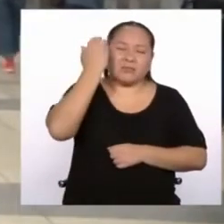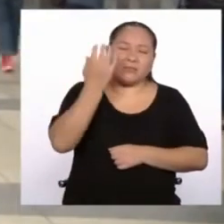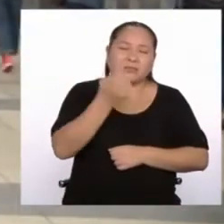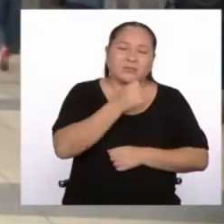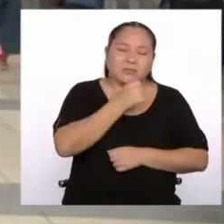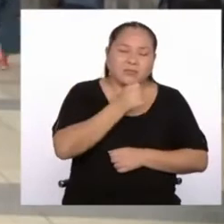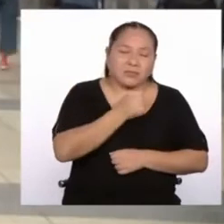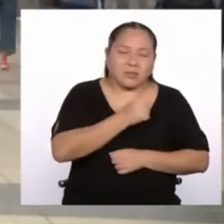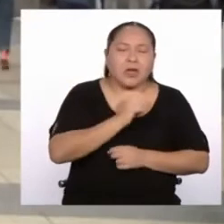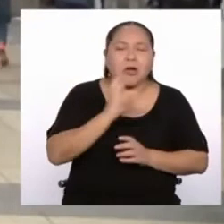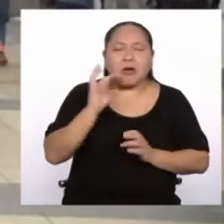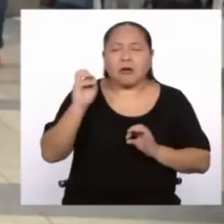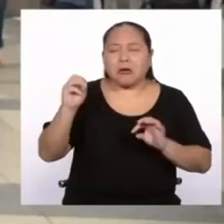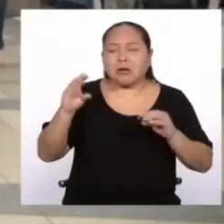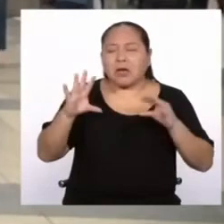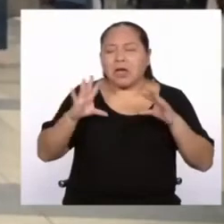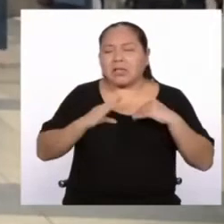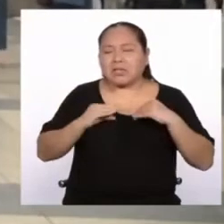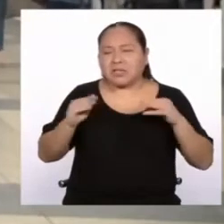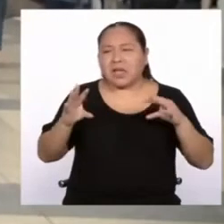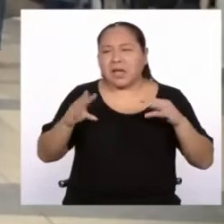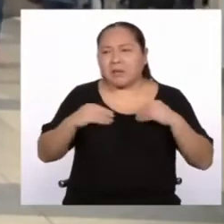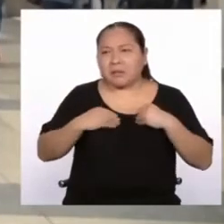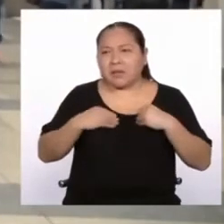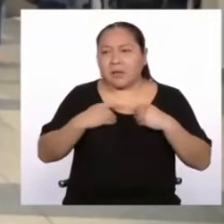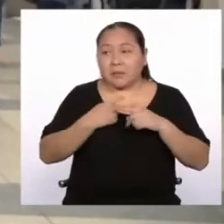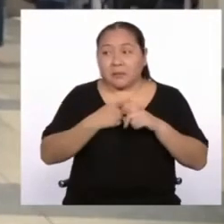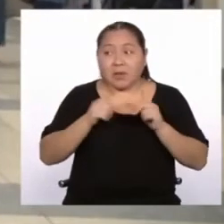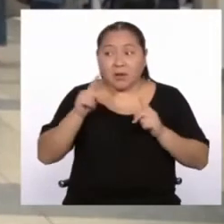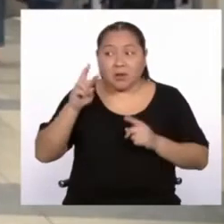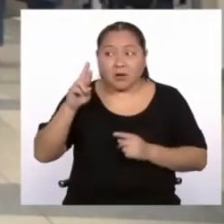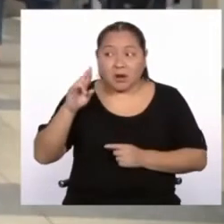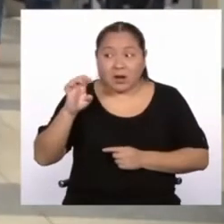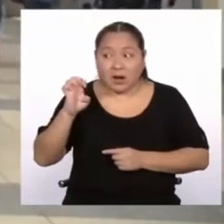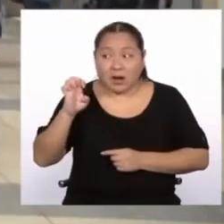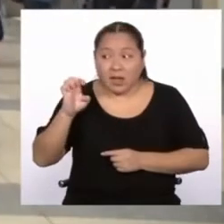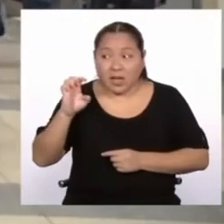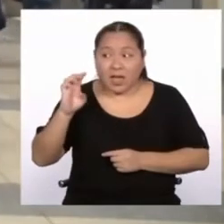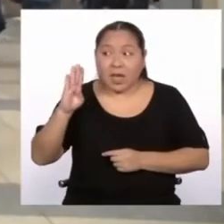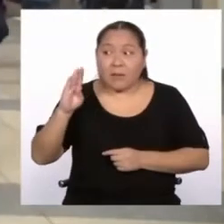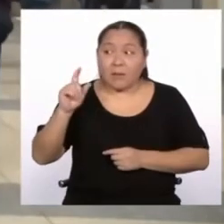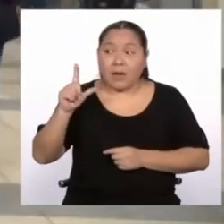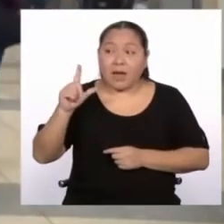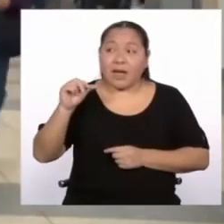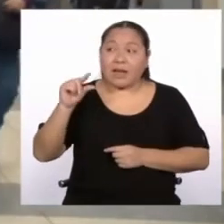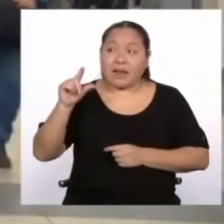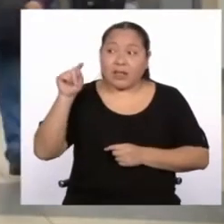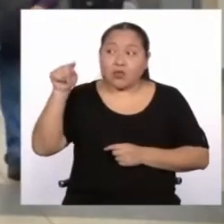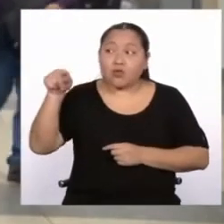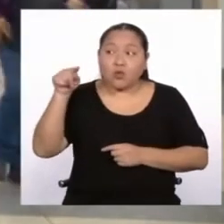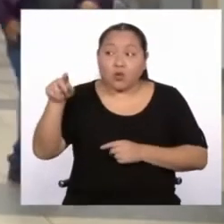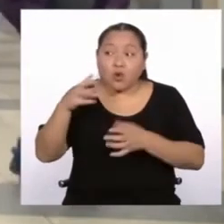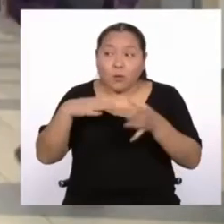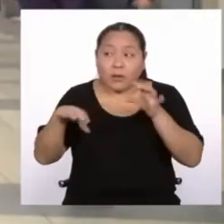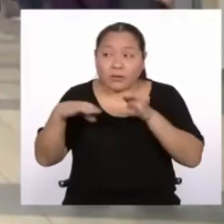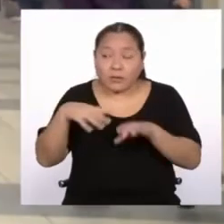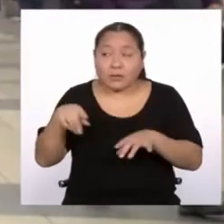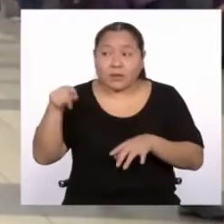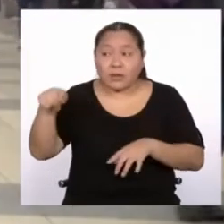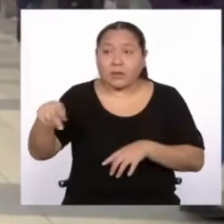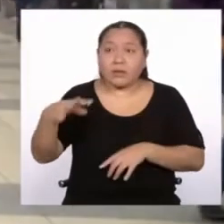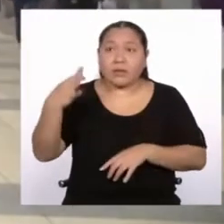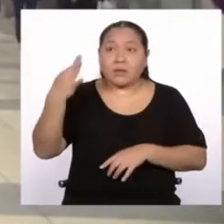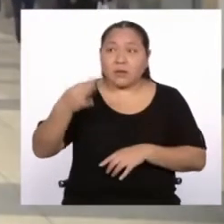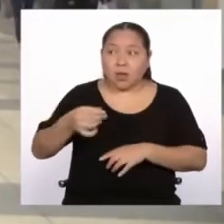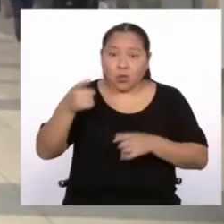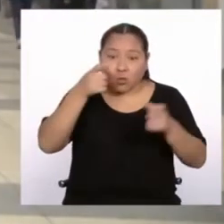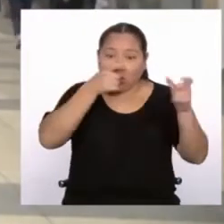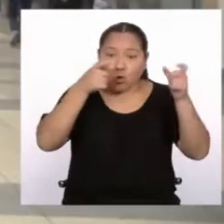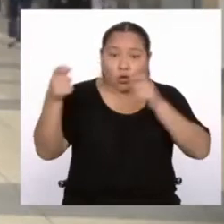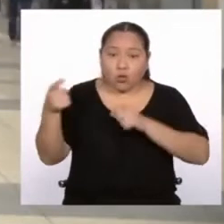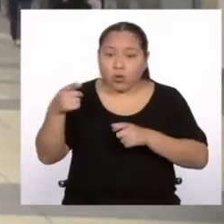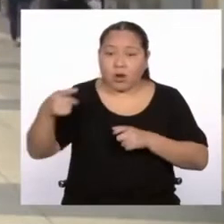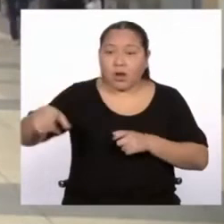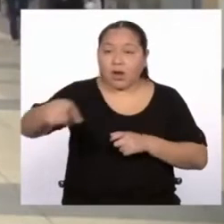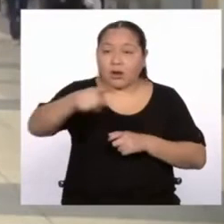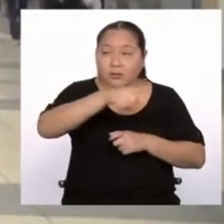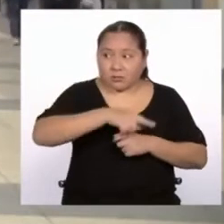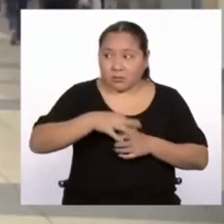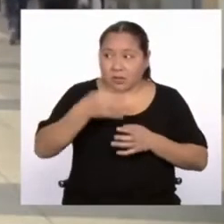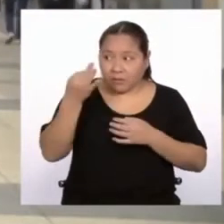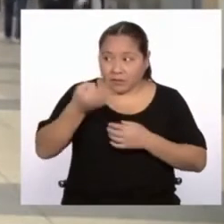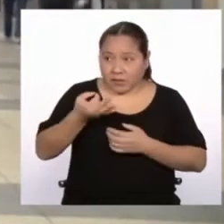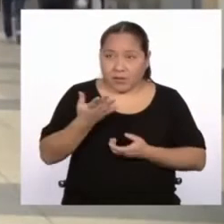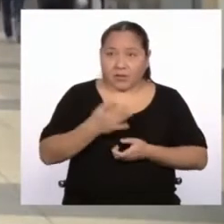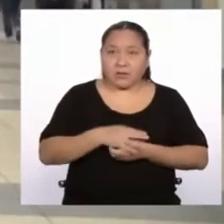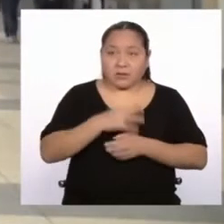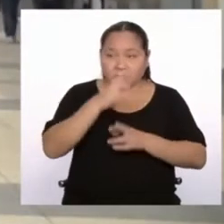accedió a hacerlo siempre y cuando Rebagliati fuera efectivamente quien lo hiciera y él quedara como un supervisor. Fue así